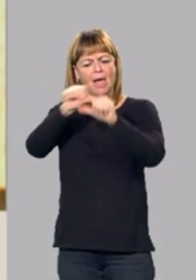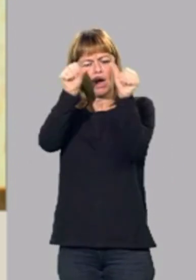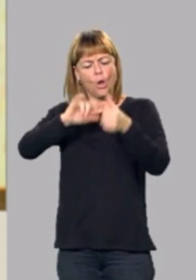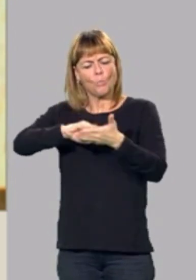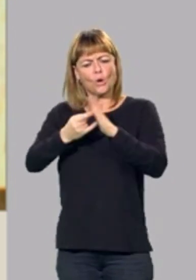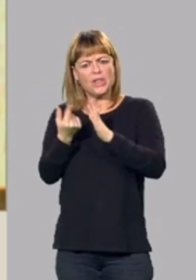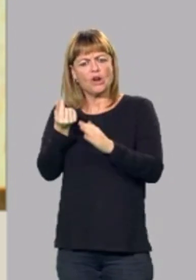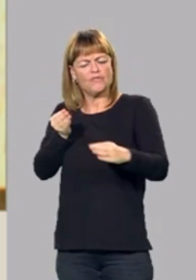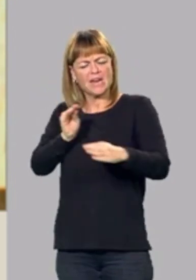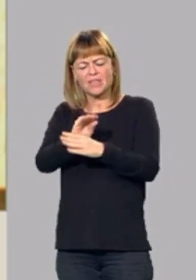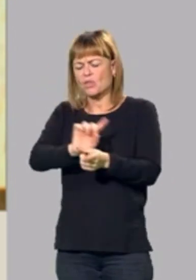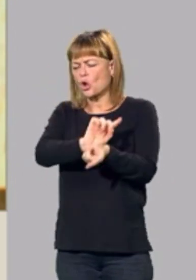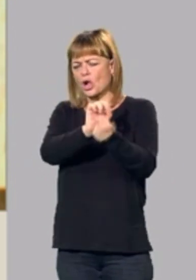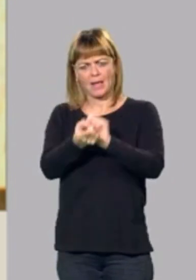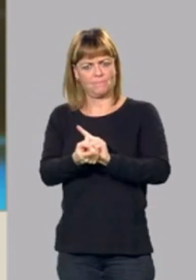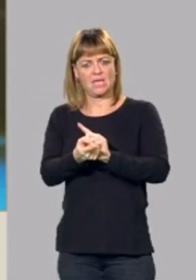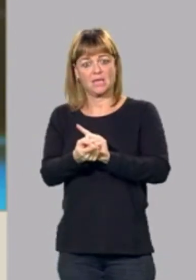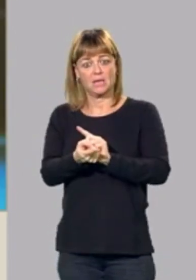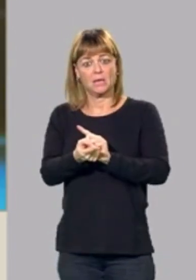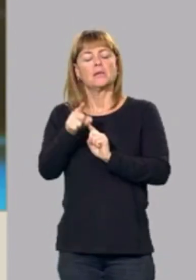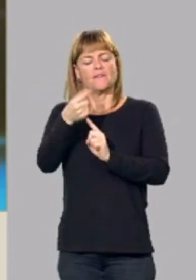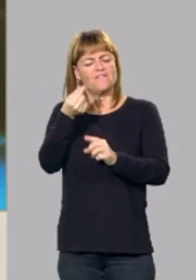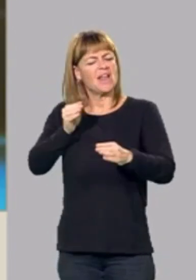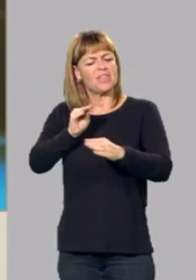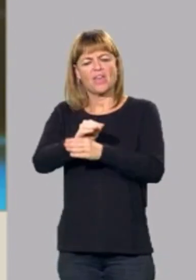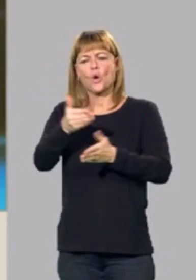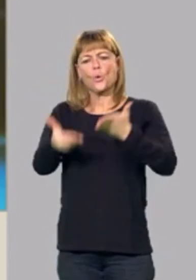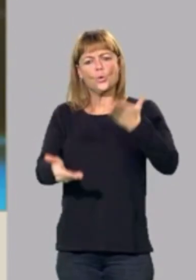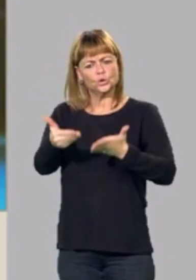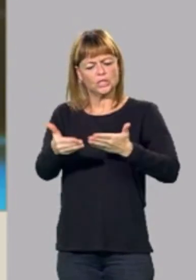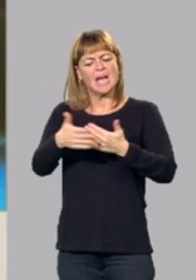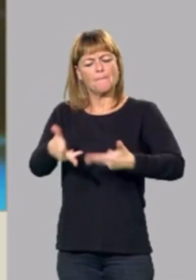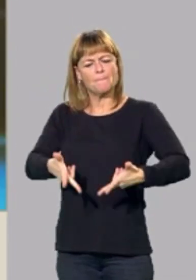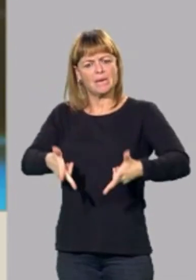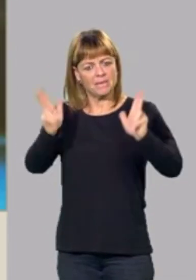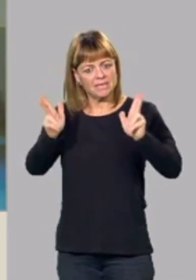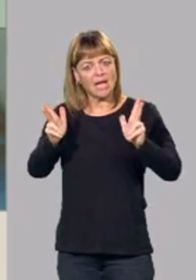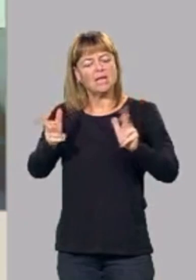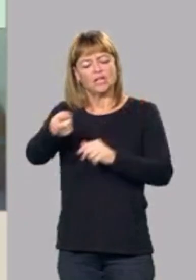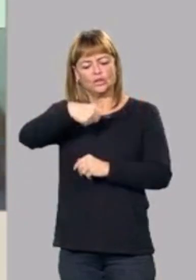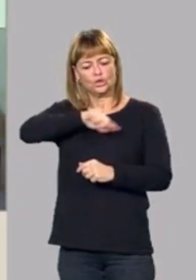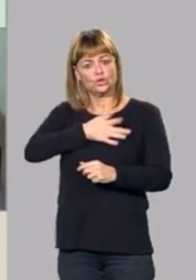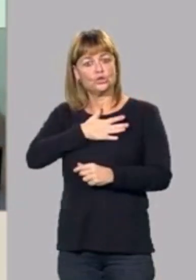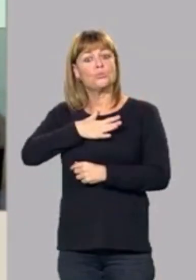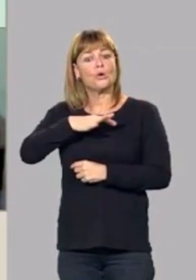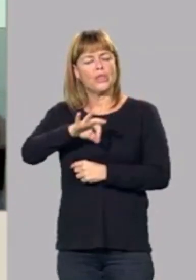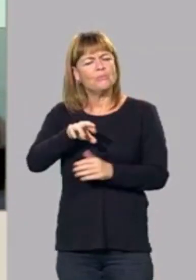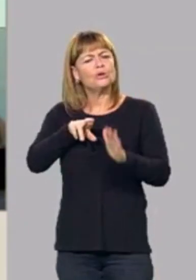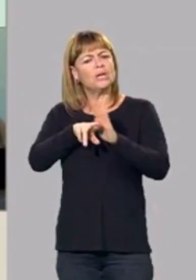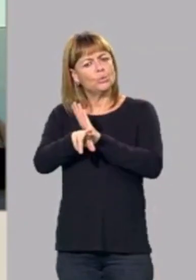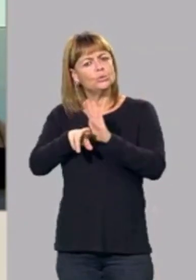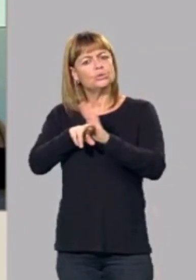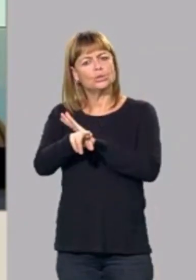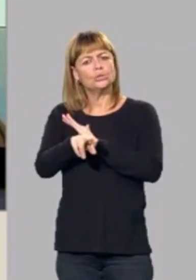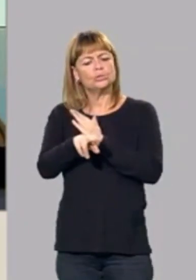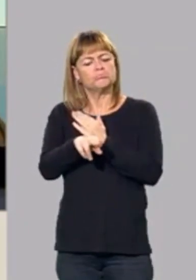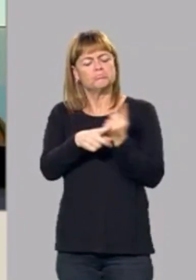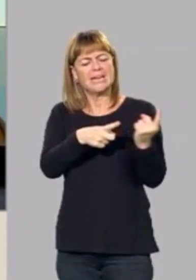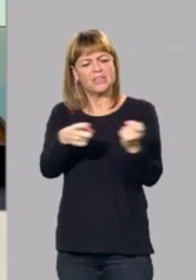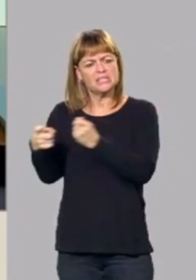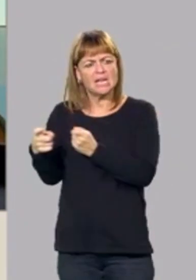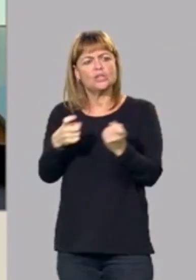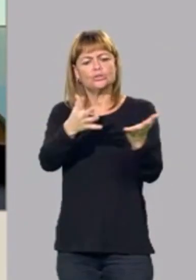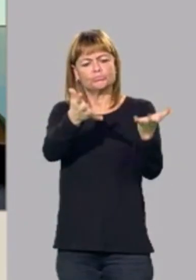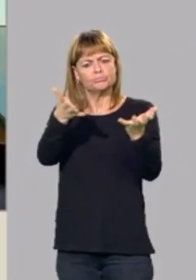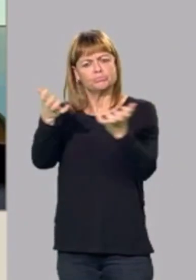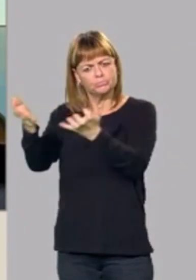financiación cambie. Hay una financiación justa y que permita que podamos tener los recursos que tenemos que tener, que se tengan